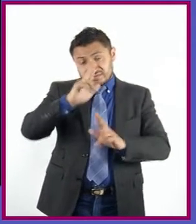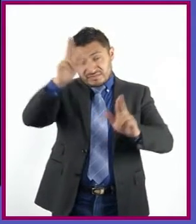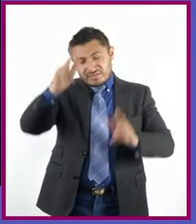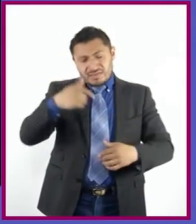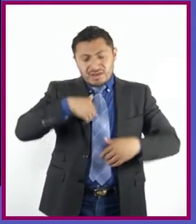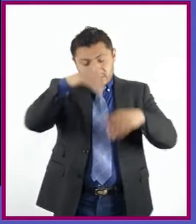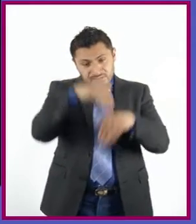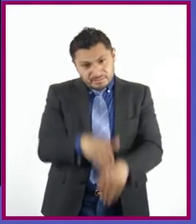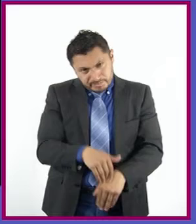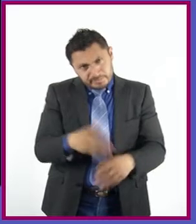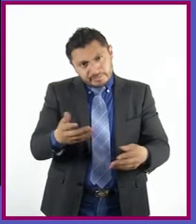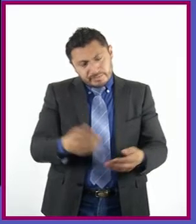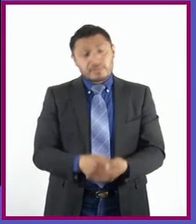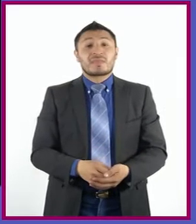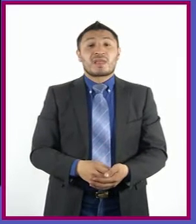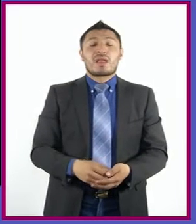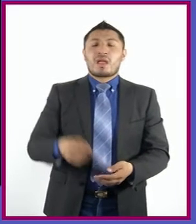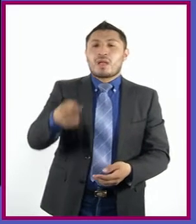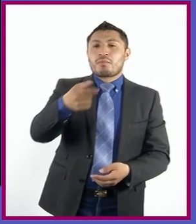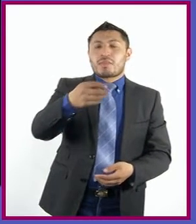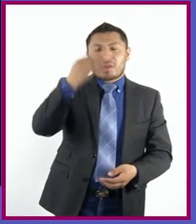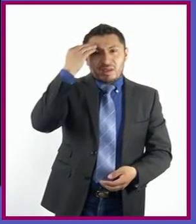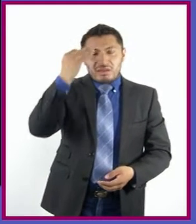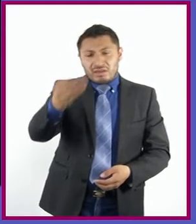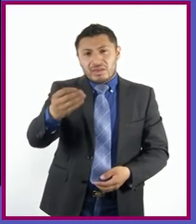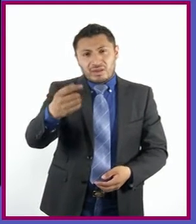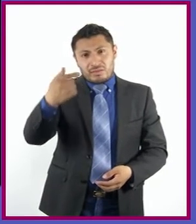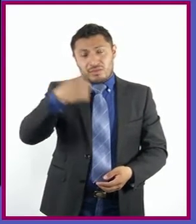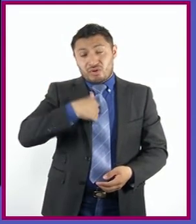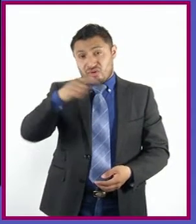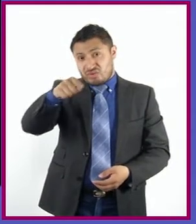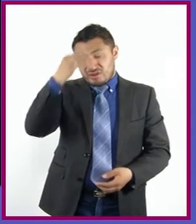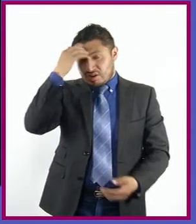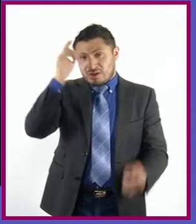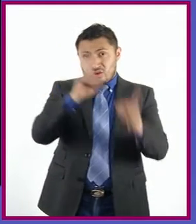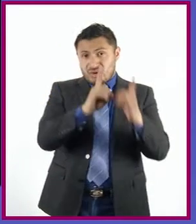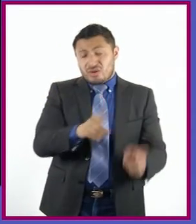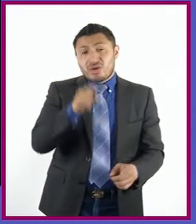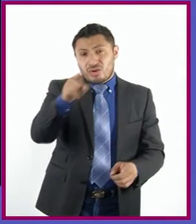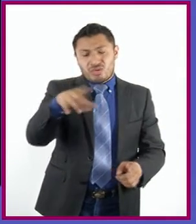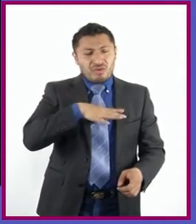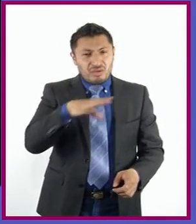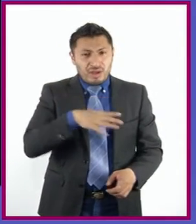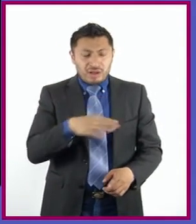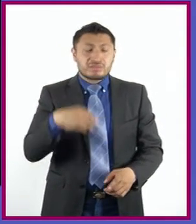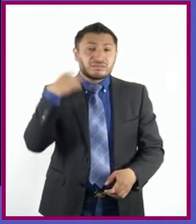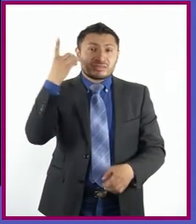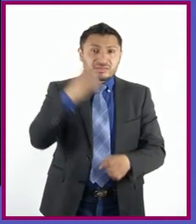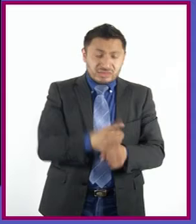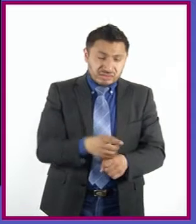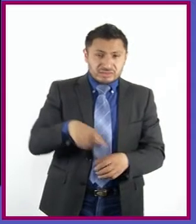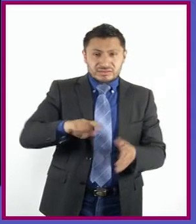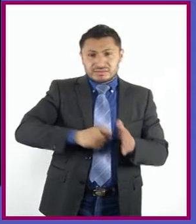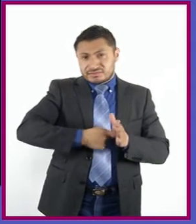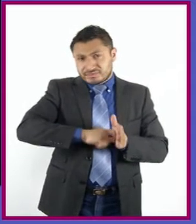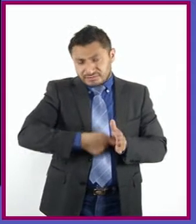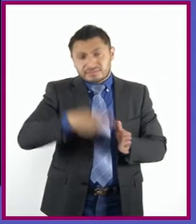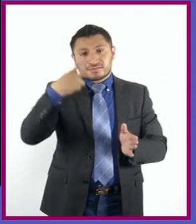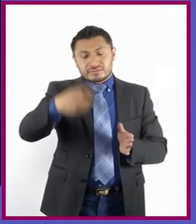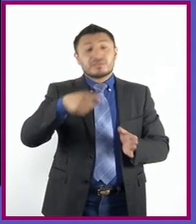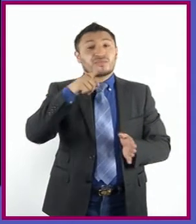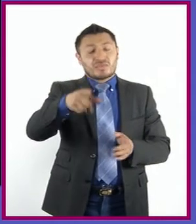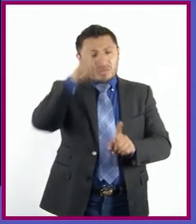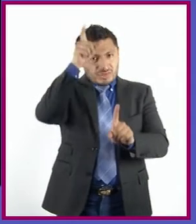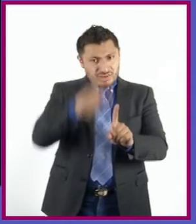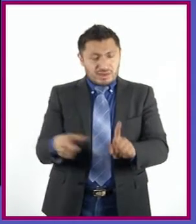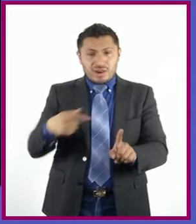obedece. En el poco tiempo, Astrea, que ya que te conozco, tienes de mí la voluntad las llaves. Por esto y por ser quien